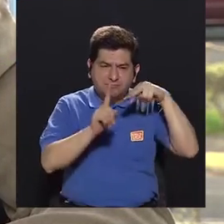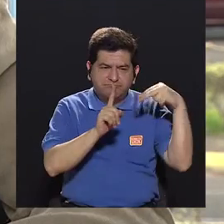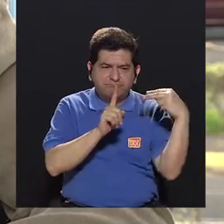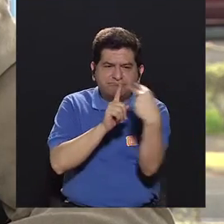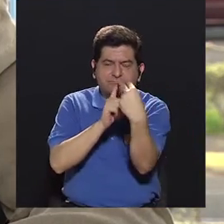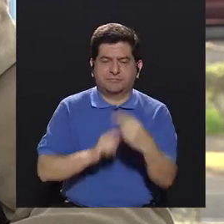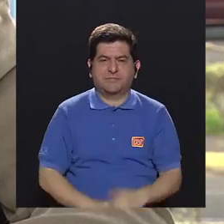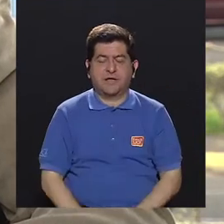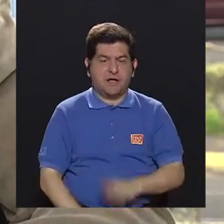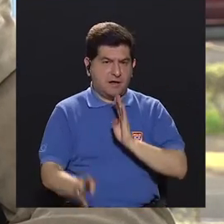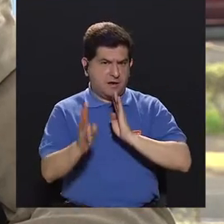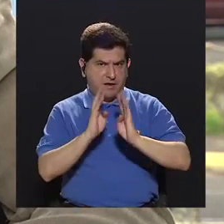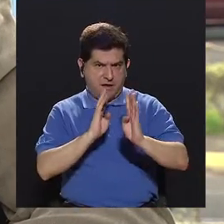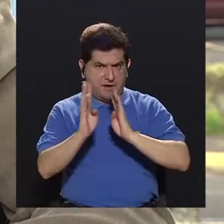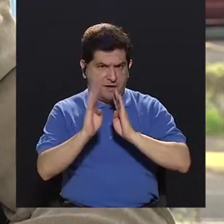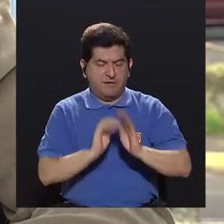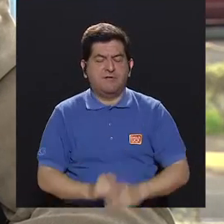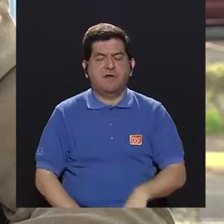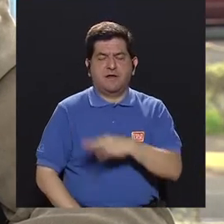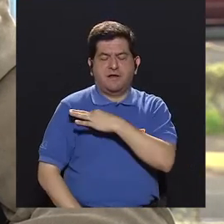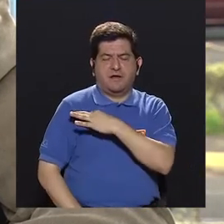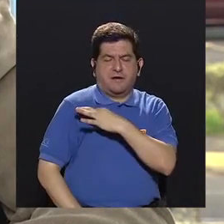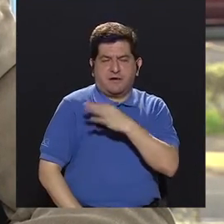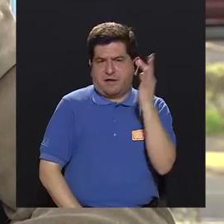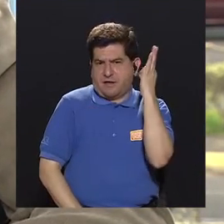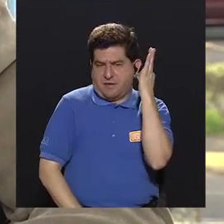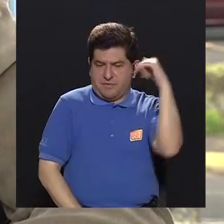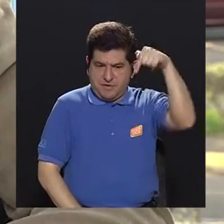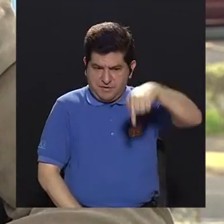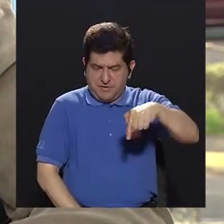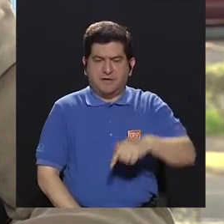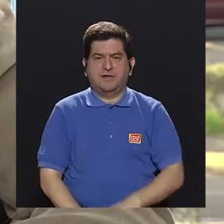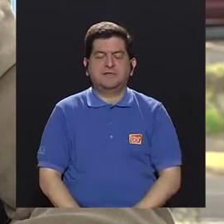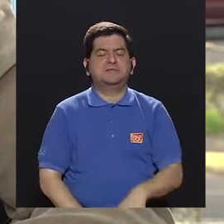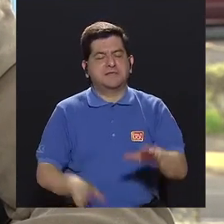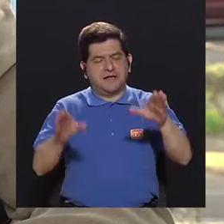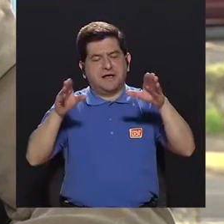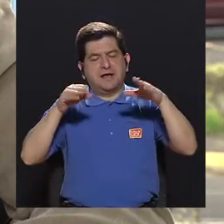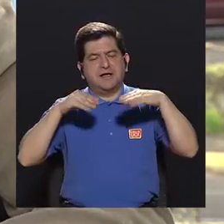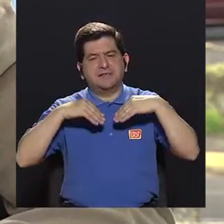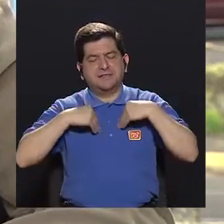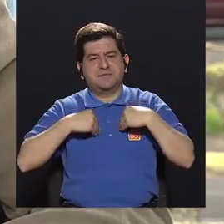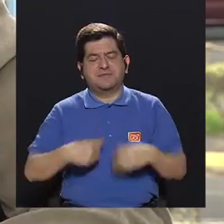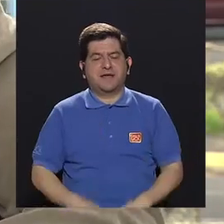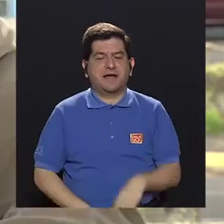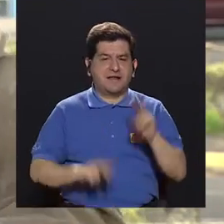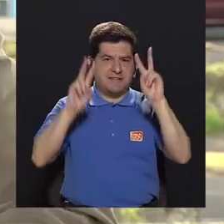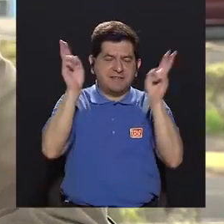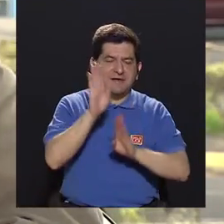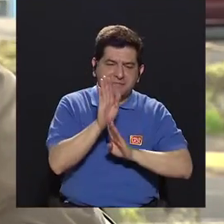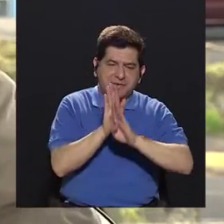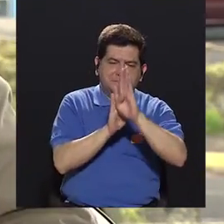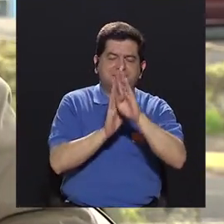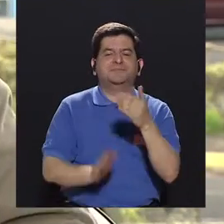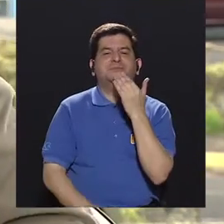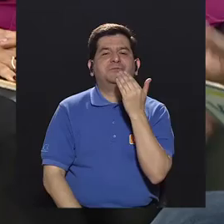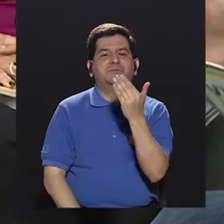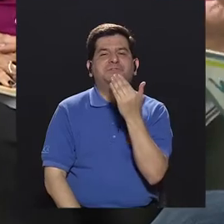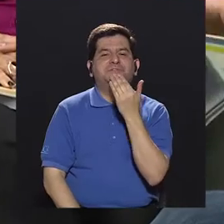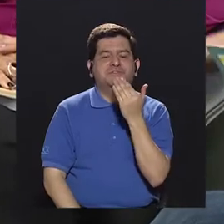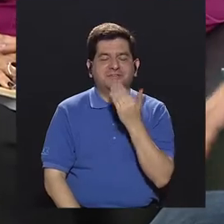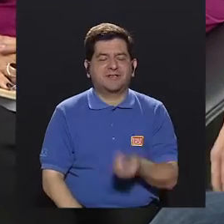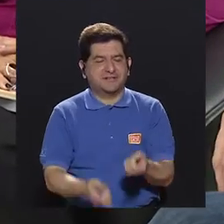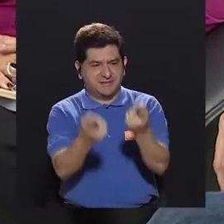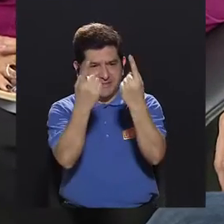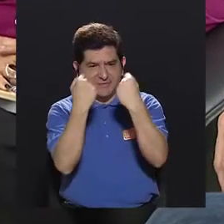y para esto vamos a conversar con nuestras invitadas, quienes amablemente aceptaron a desarrollar el tema. Muchísimas gracias